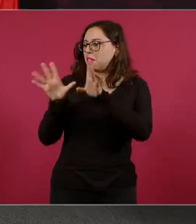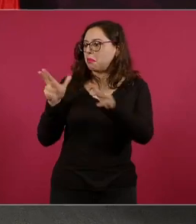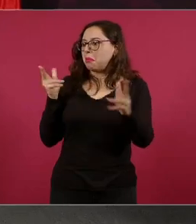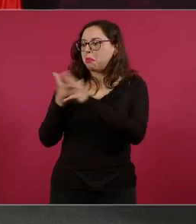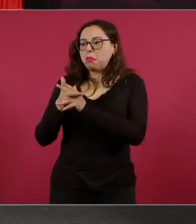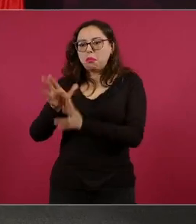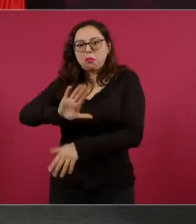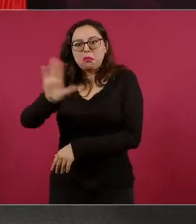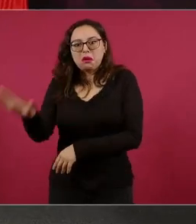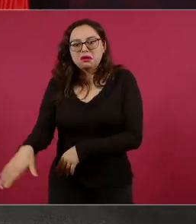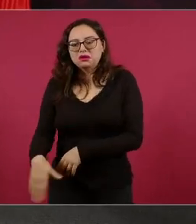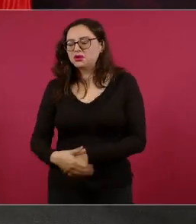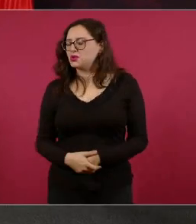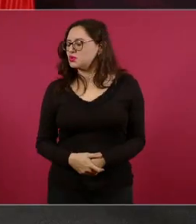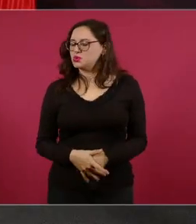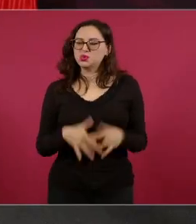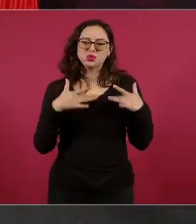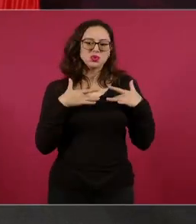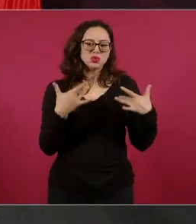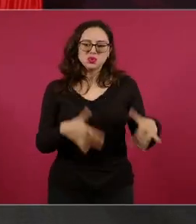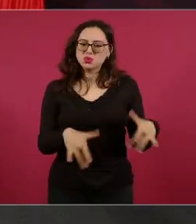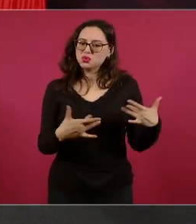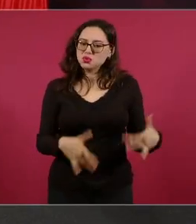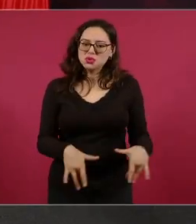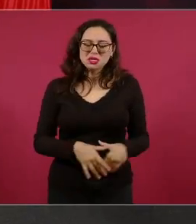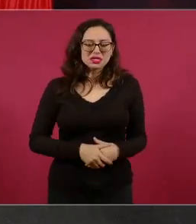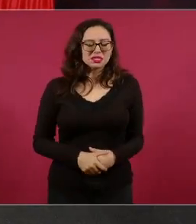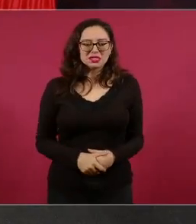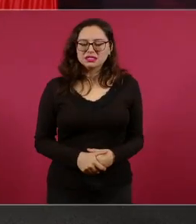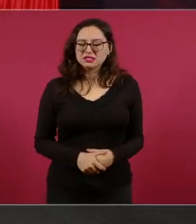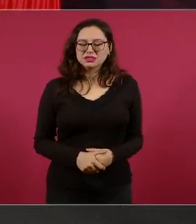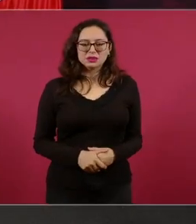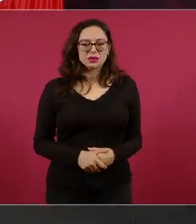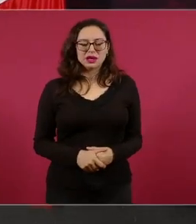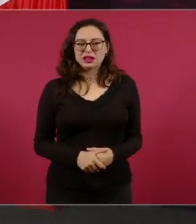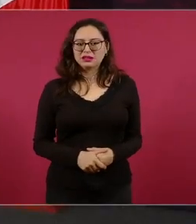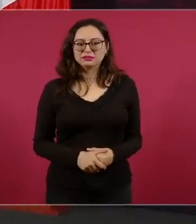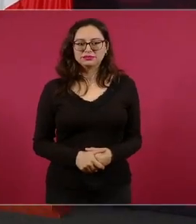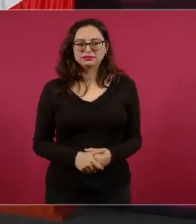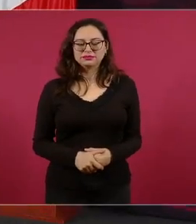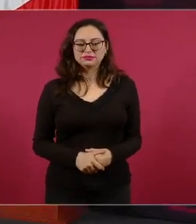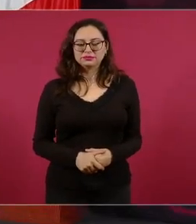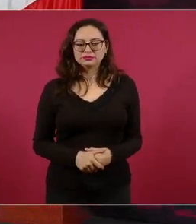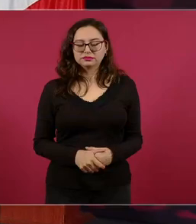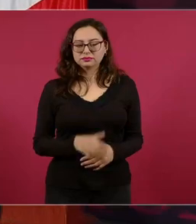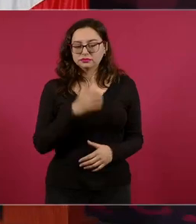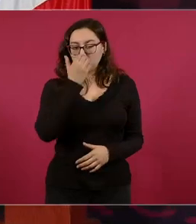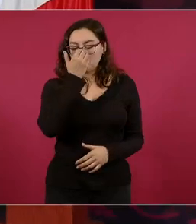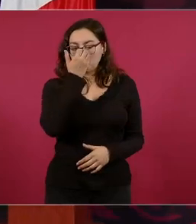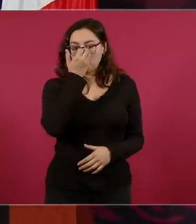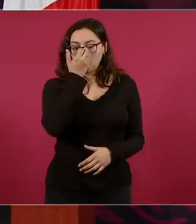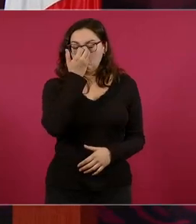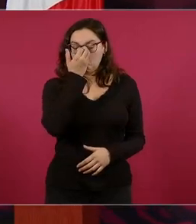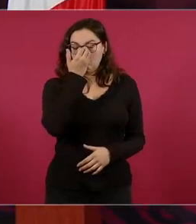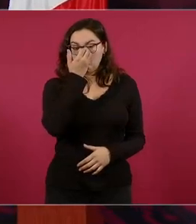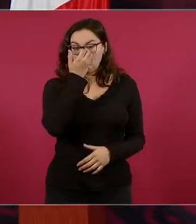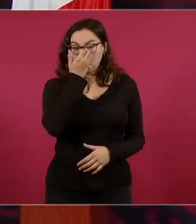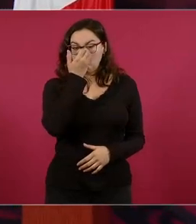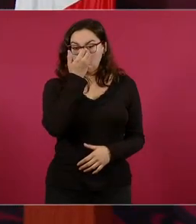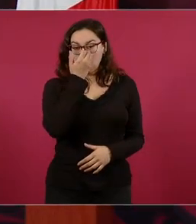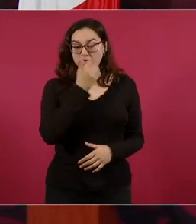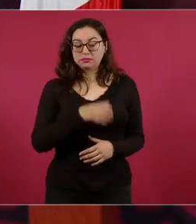mucho más todos los asesinatos duelen decirle a la gente que